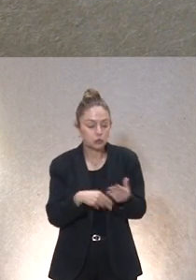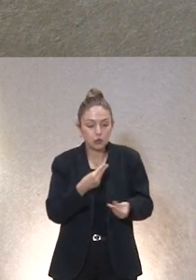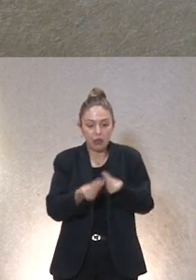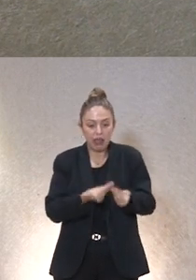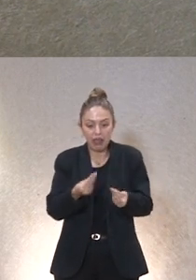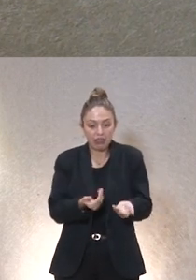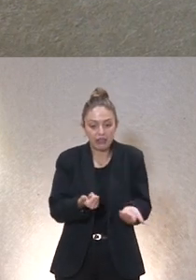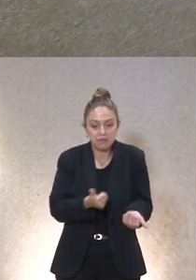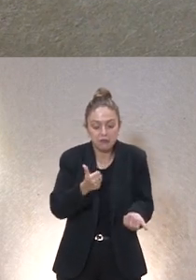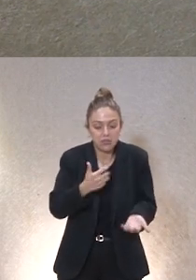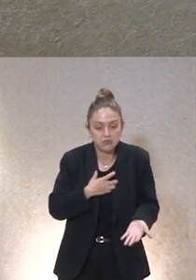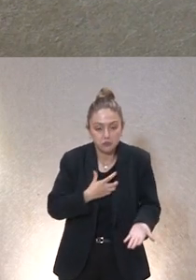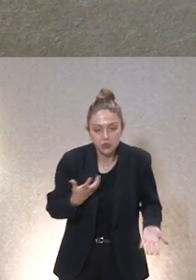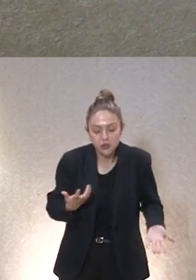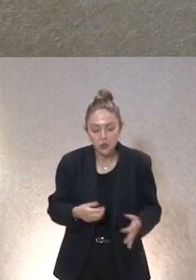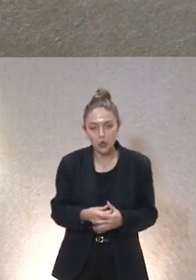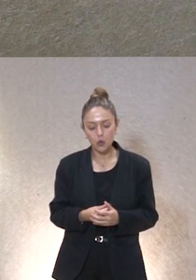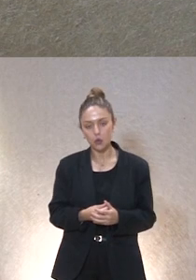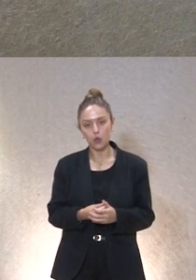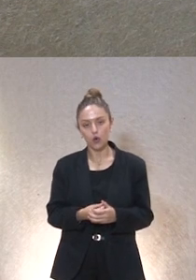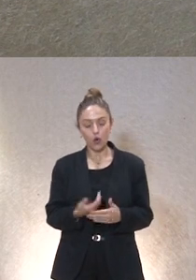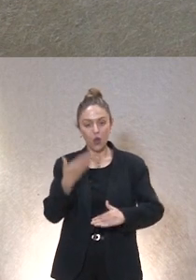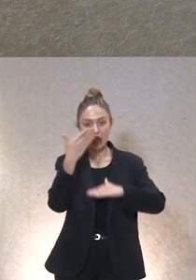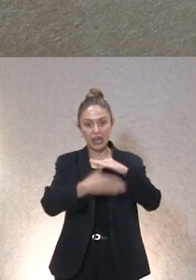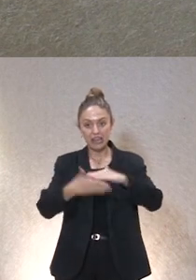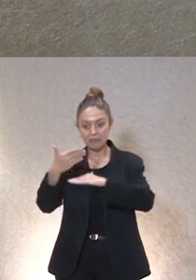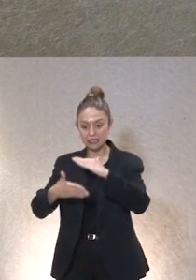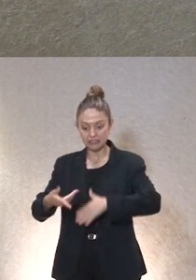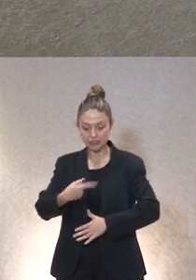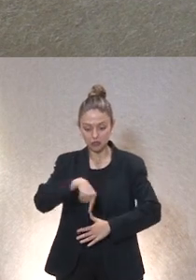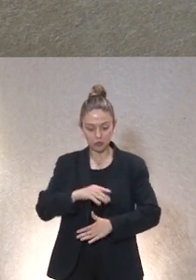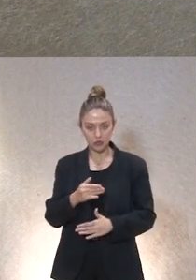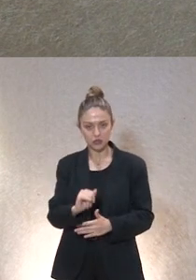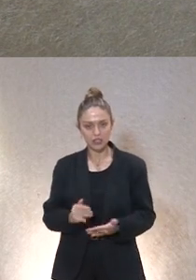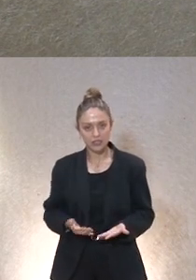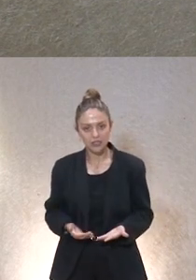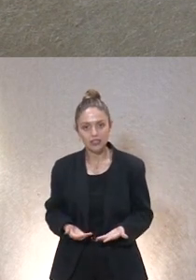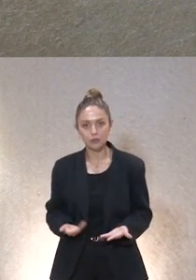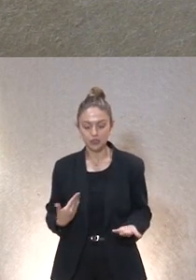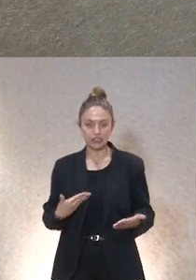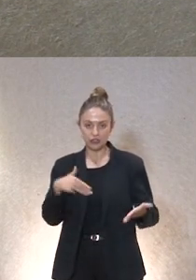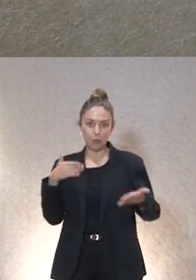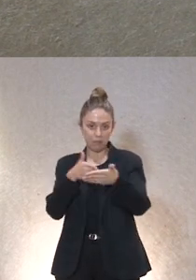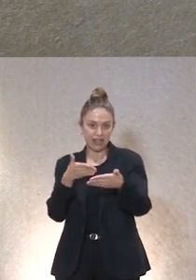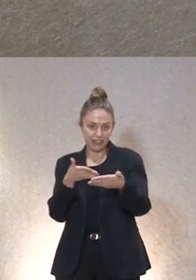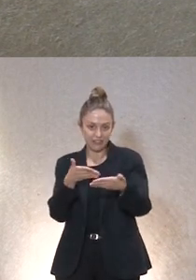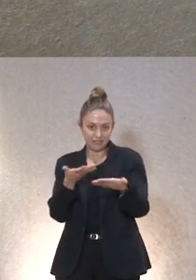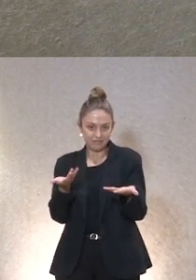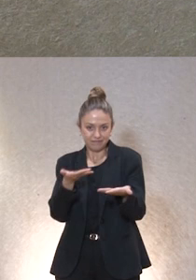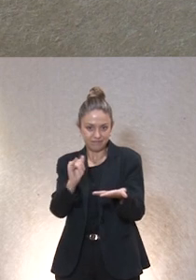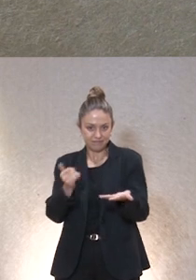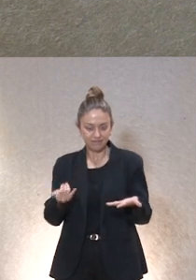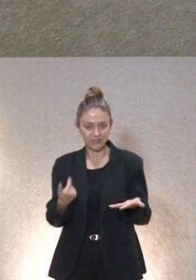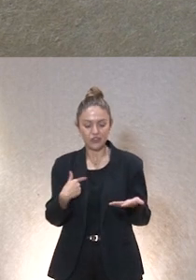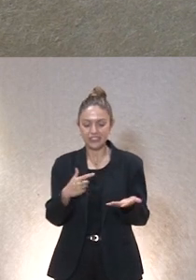cosas ¿no? o todos tenemos límites en nuestras vidas pues eso ya genera una barrera ¿no? que impide un poco el